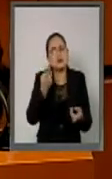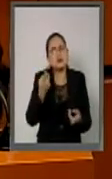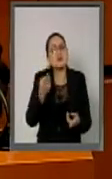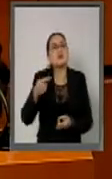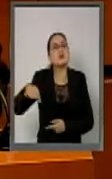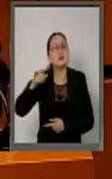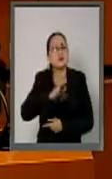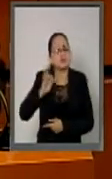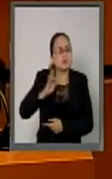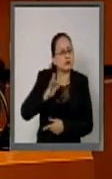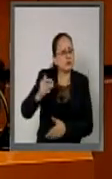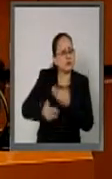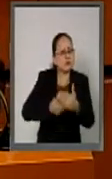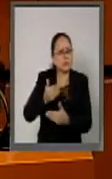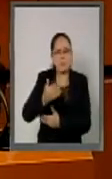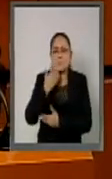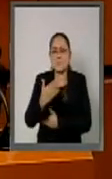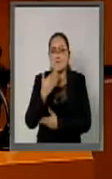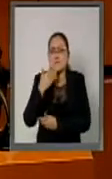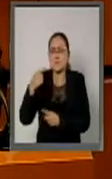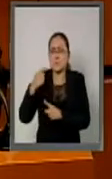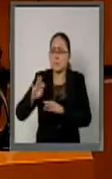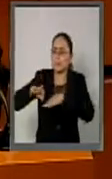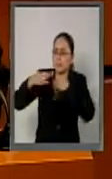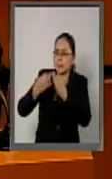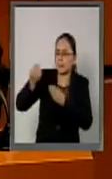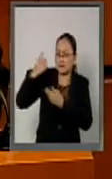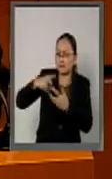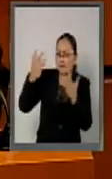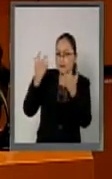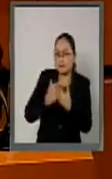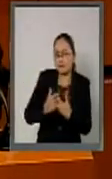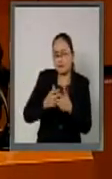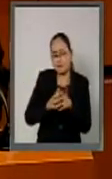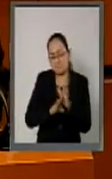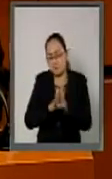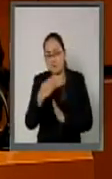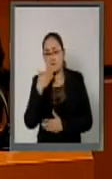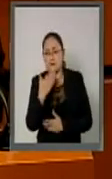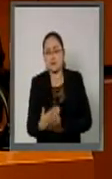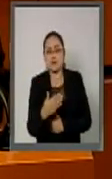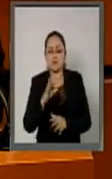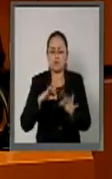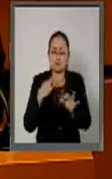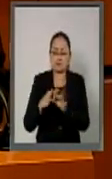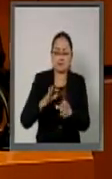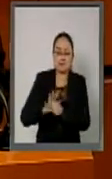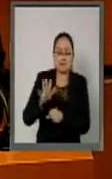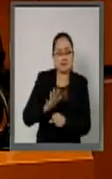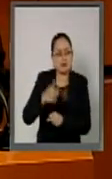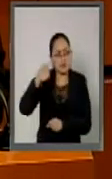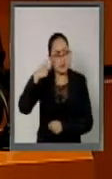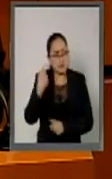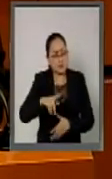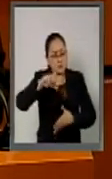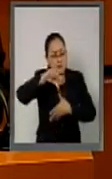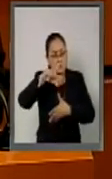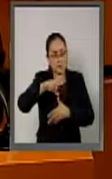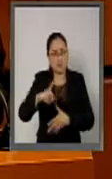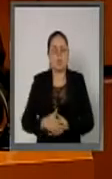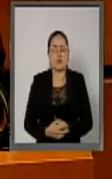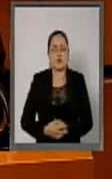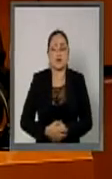consolidarse como un mecanismo de integración exitoso y efectivo para América Latina,